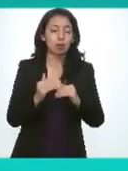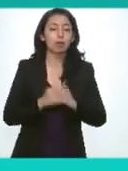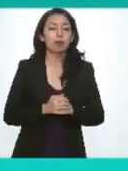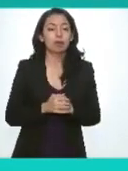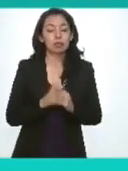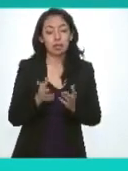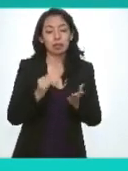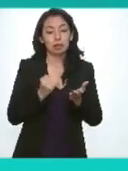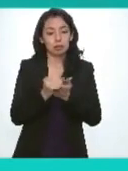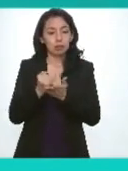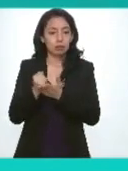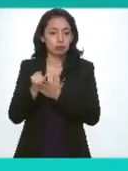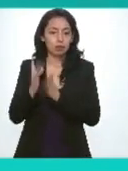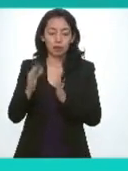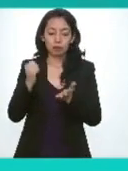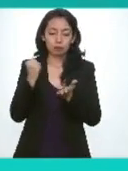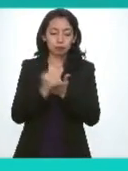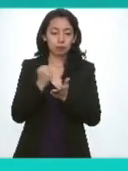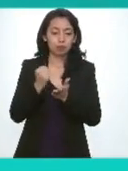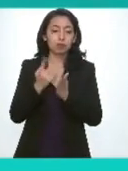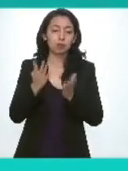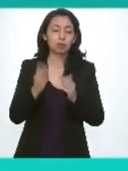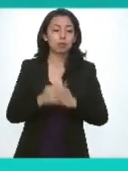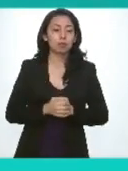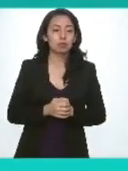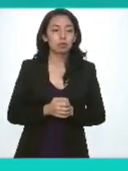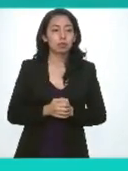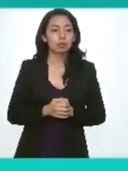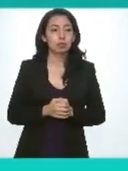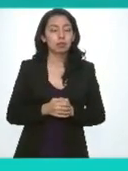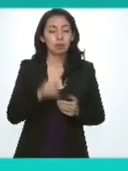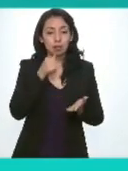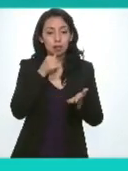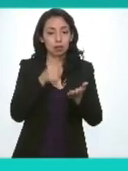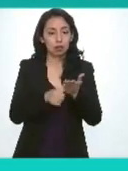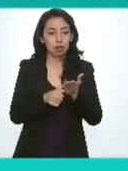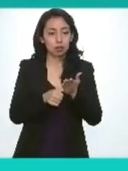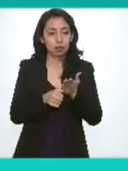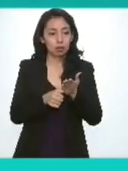anterior y de los resultados obtenidos se declara que la carta